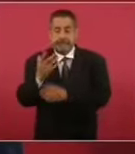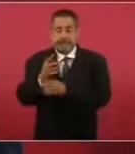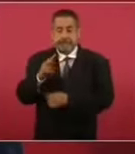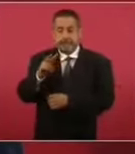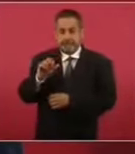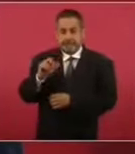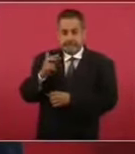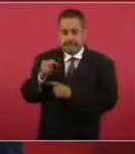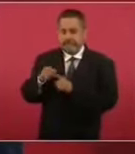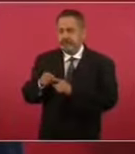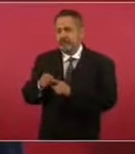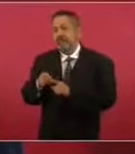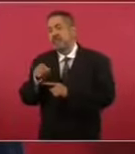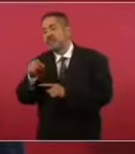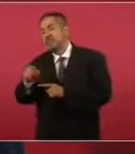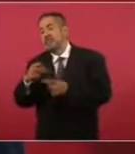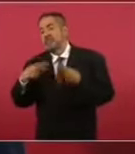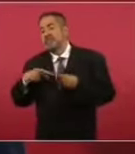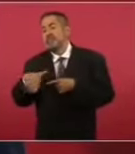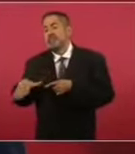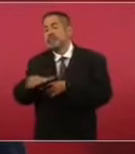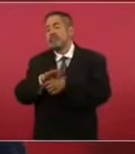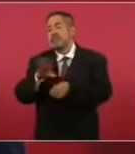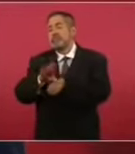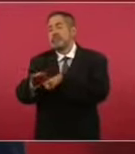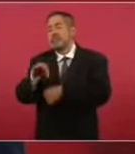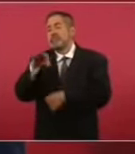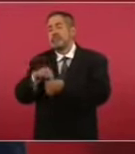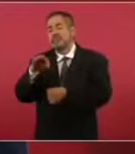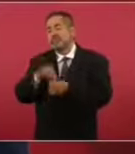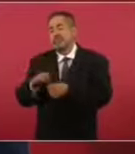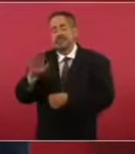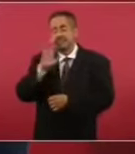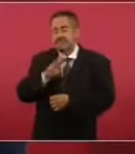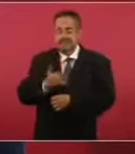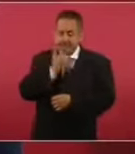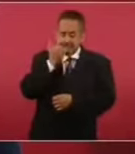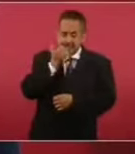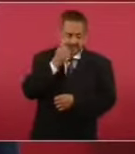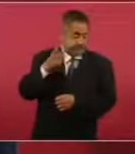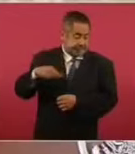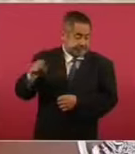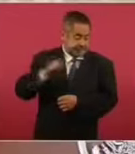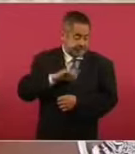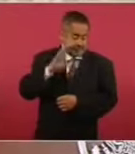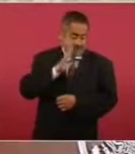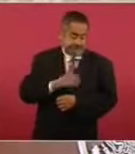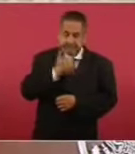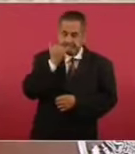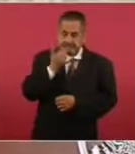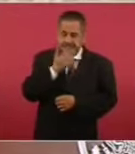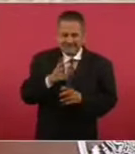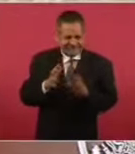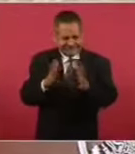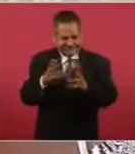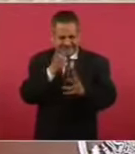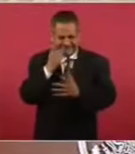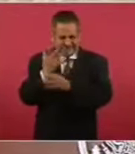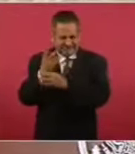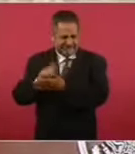o votaron mal los colombianos, algo así.